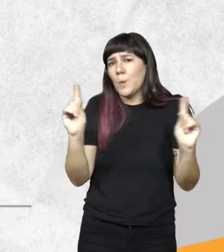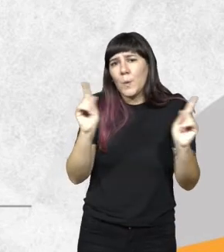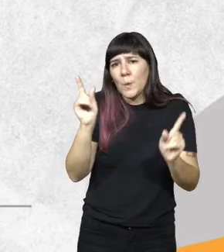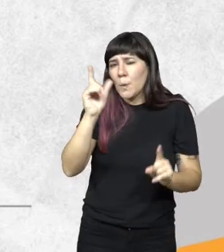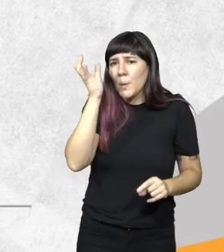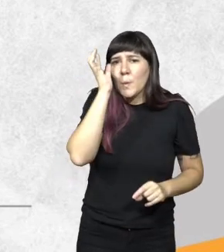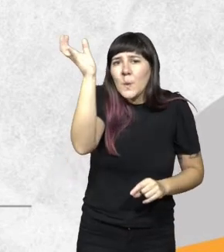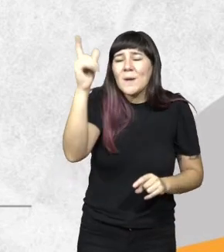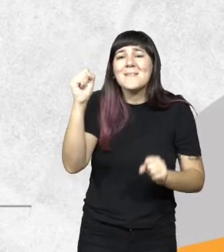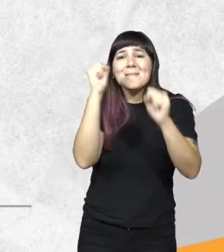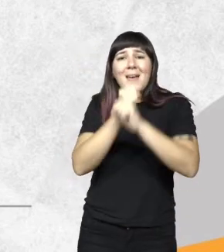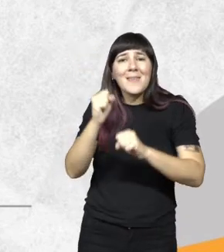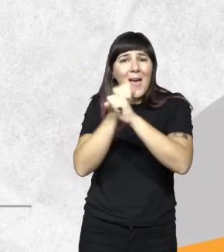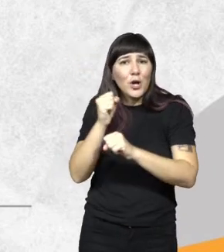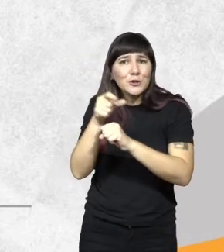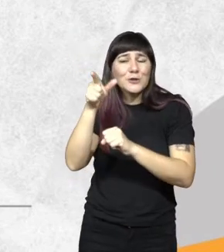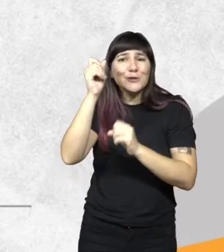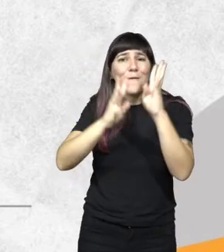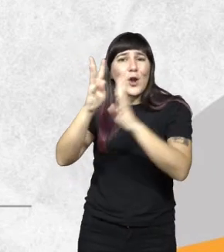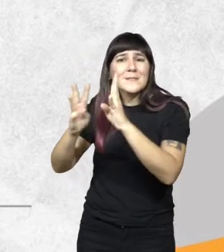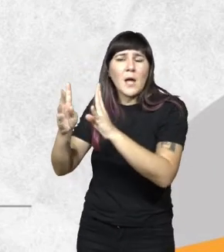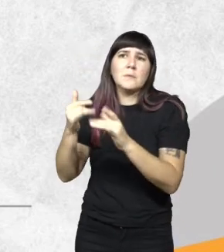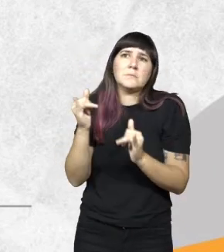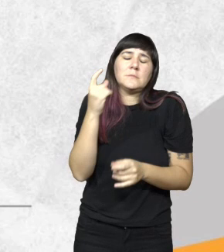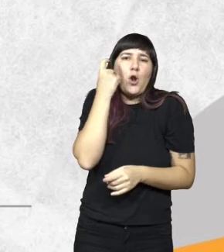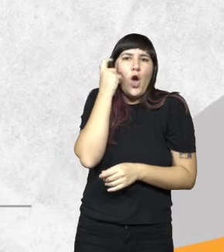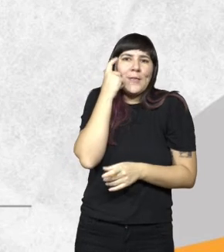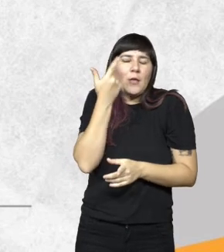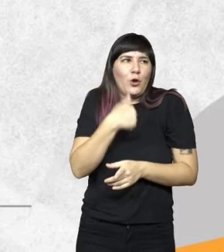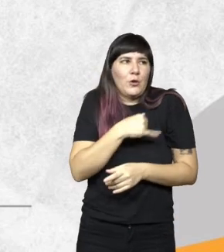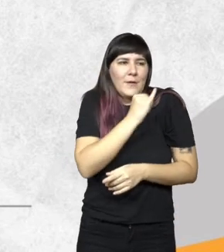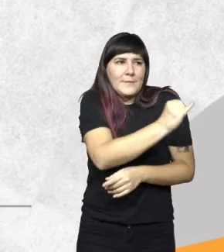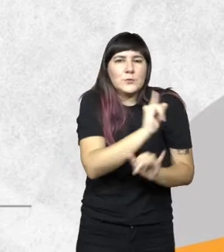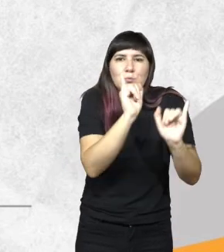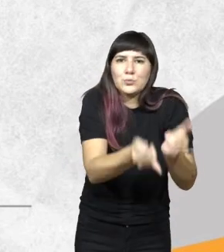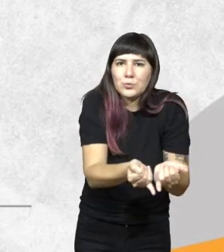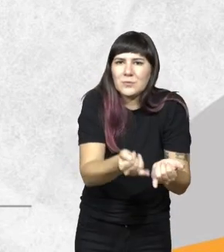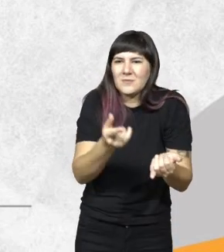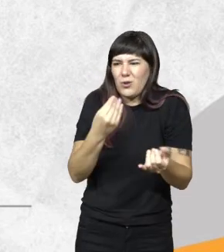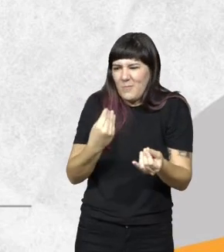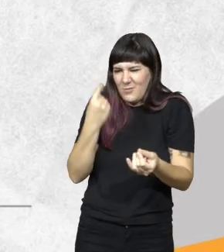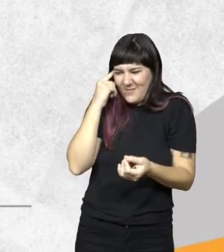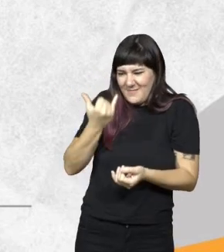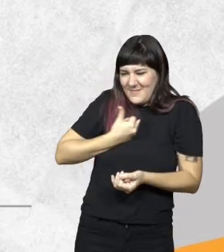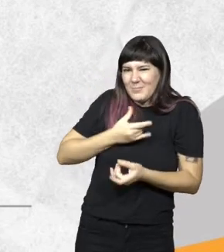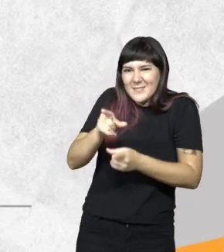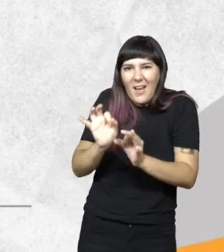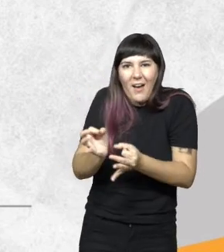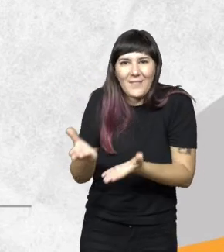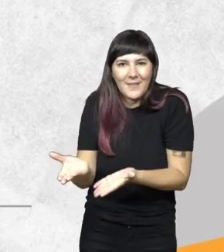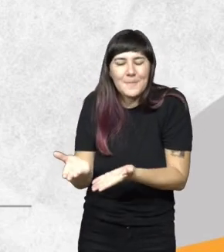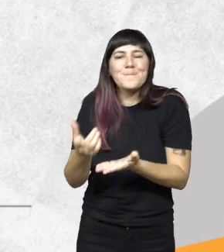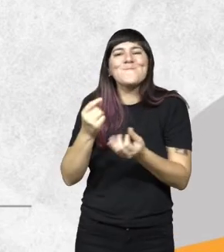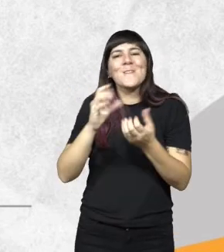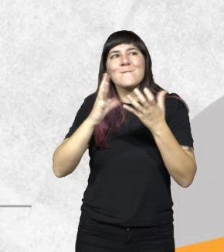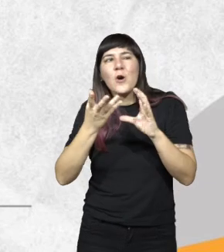de hecho ni los ingenieros forestales les parecía que era lógico que se los dijéramos y que parecíamos medio locos. Y las formas de acopio y las maneras